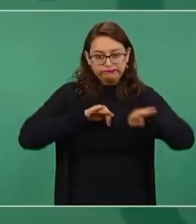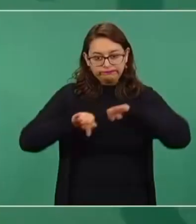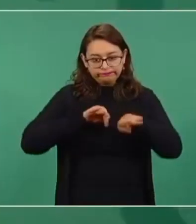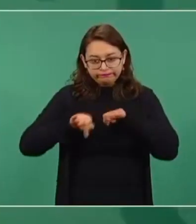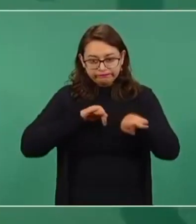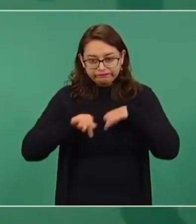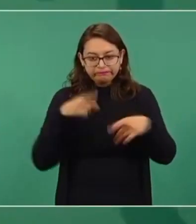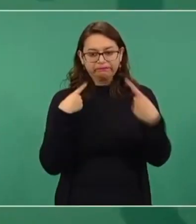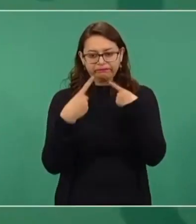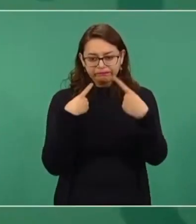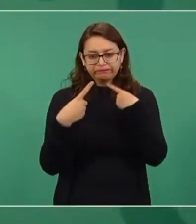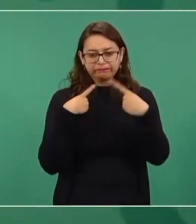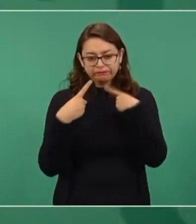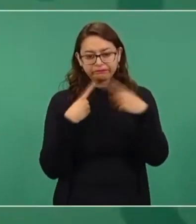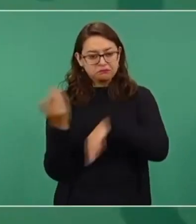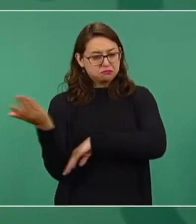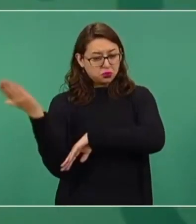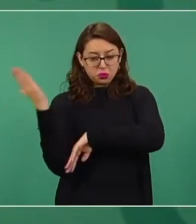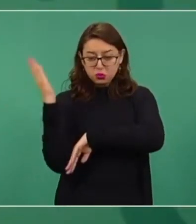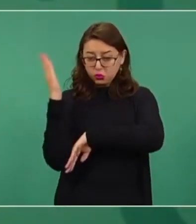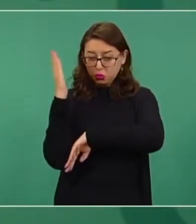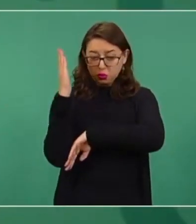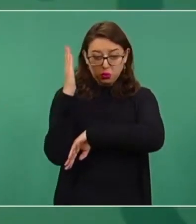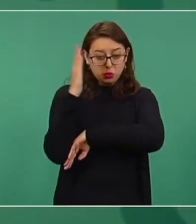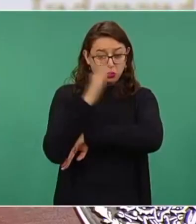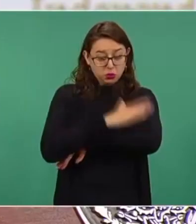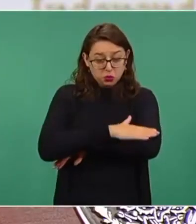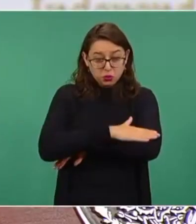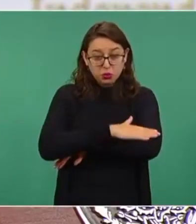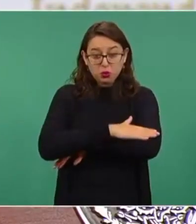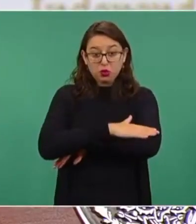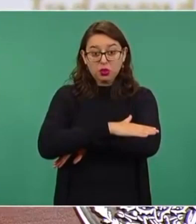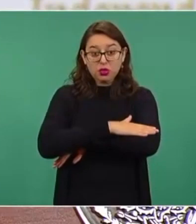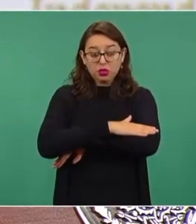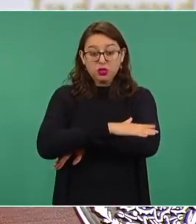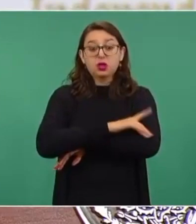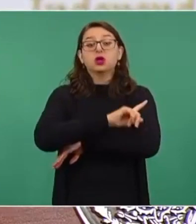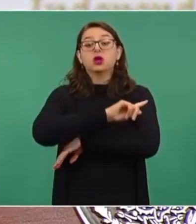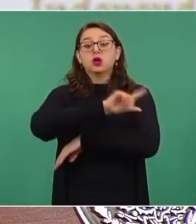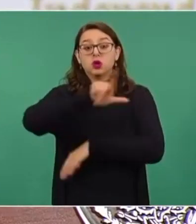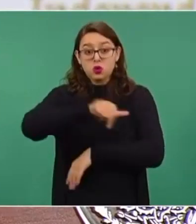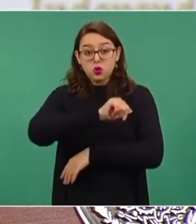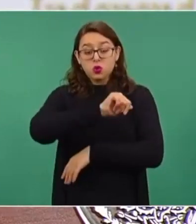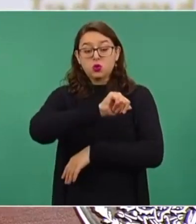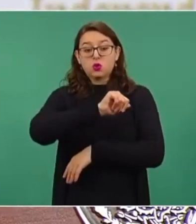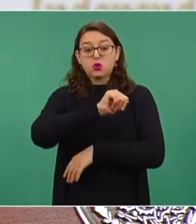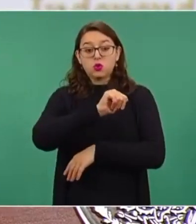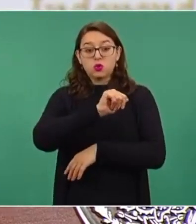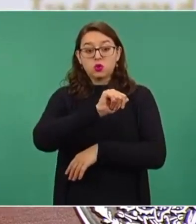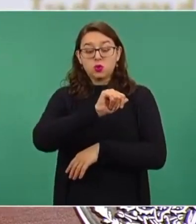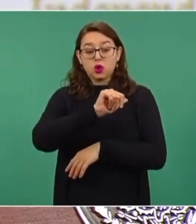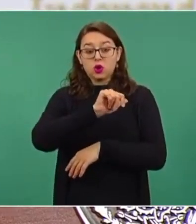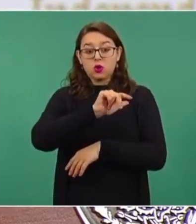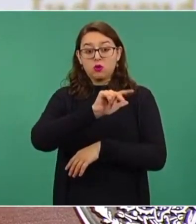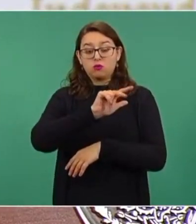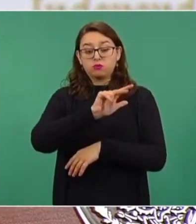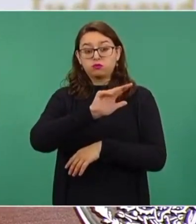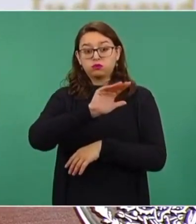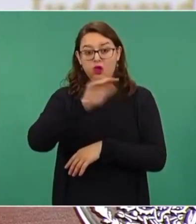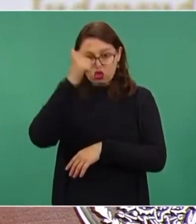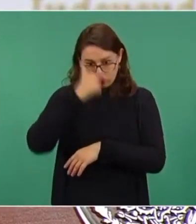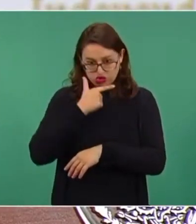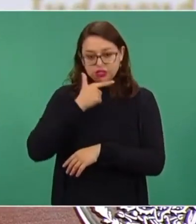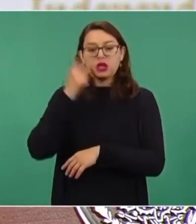y el jueves temprano me regreso. Perdón, el viernes.